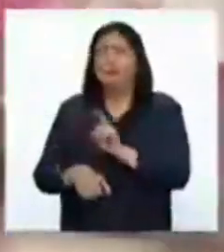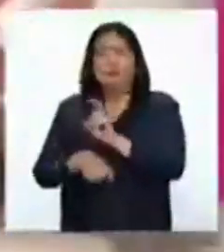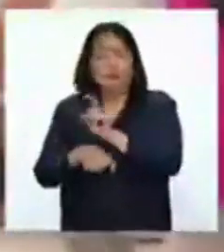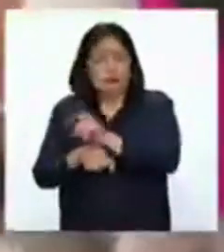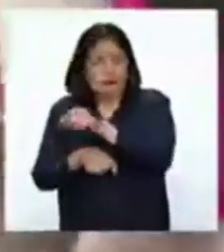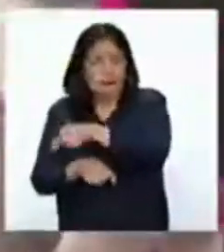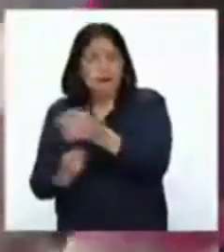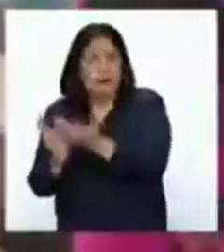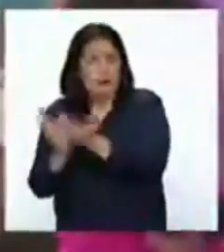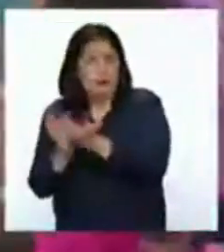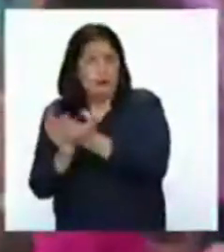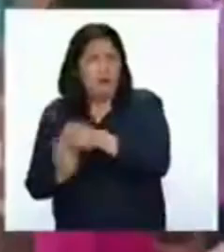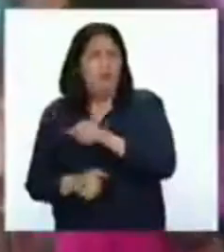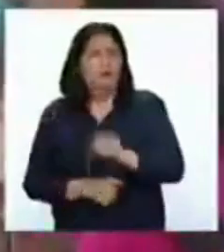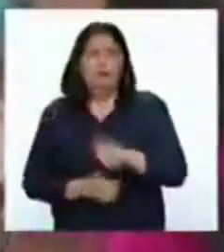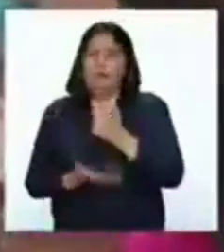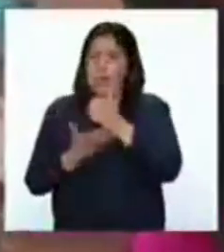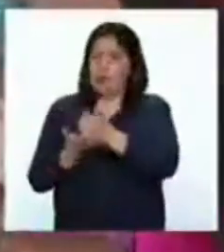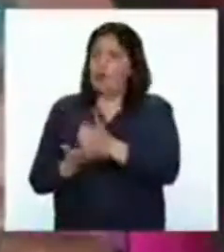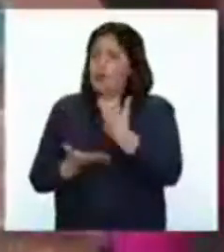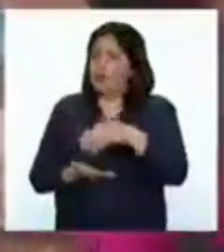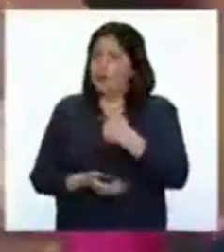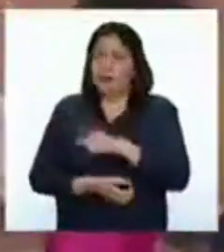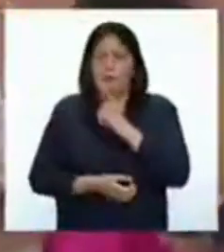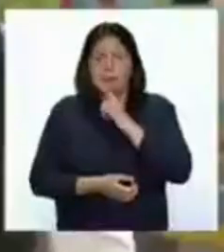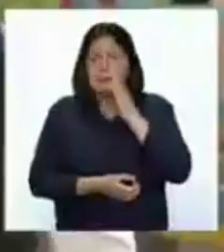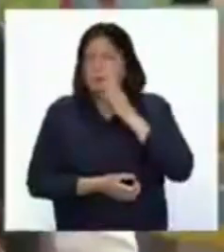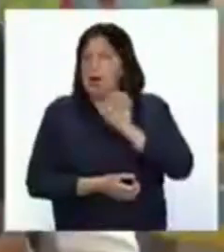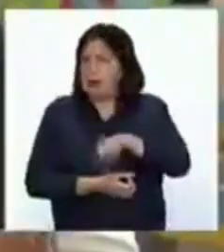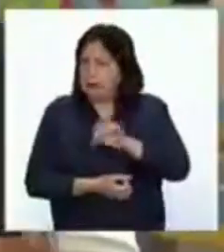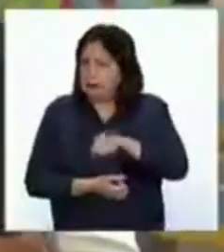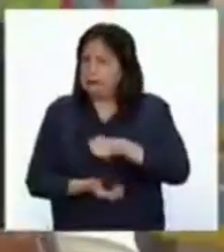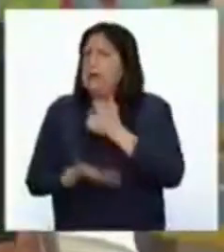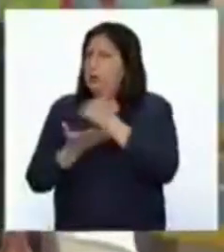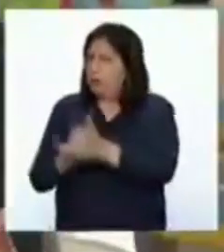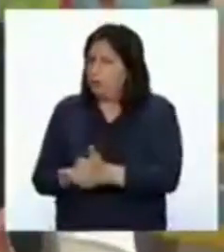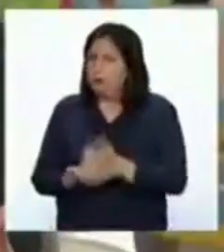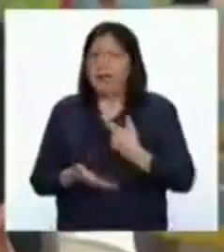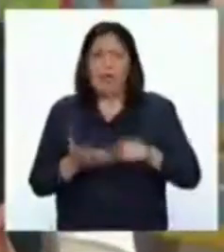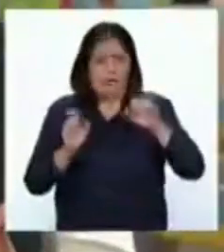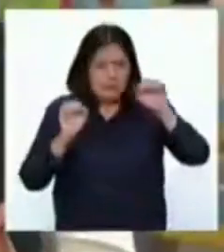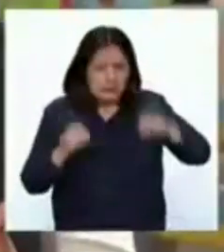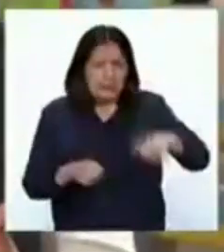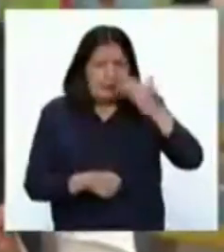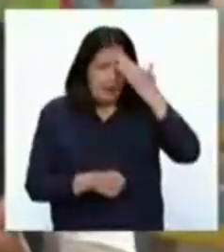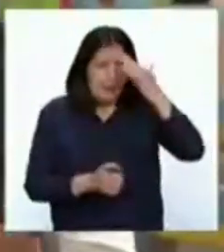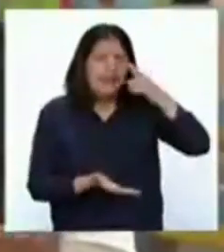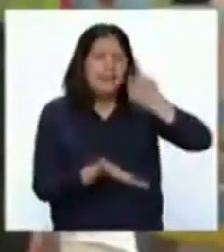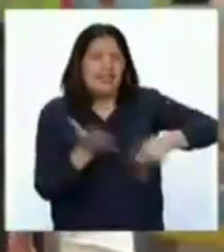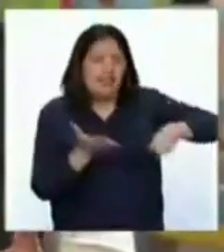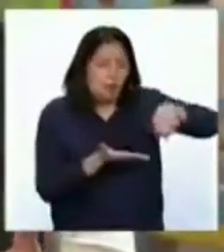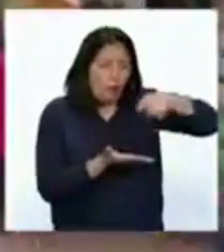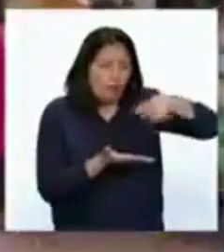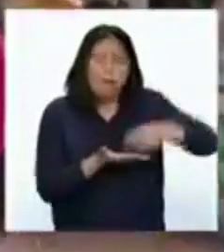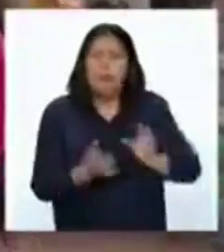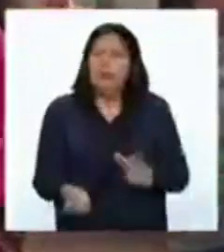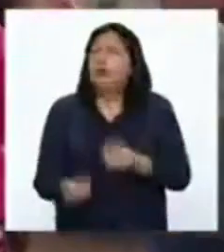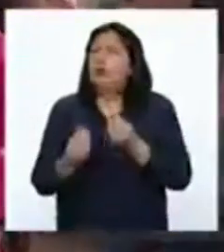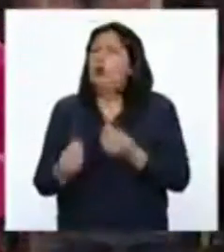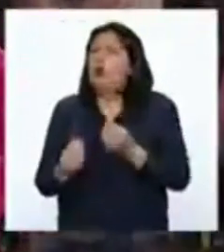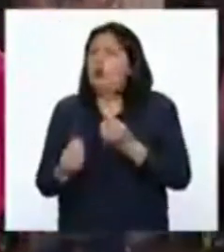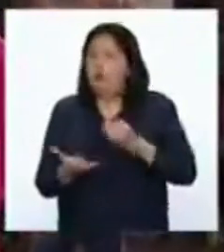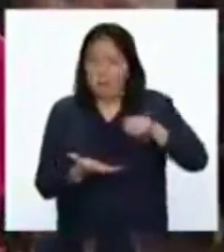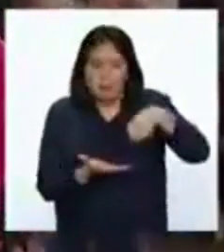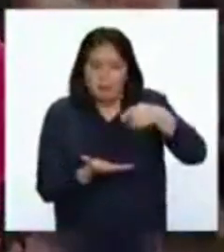colegio, porque ayuda a los padres de familia, ¿no? Ayuda al buen consumo y las formas de cómo